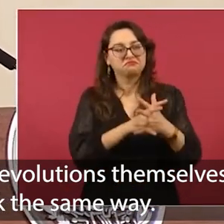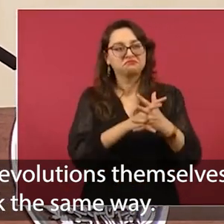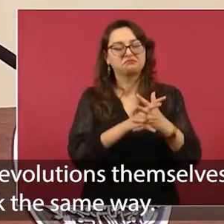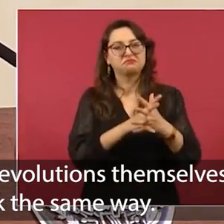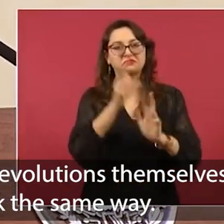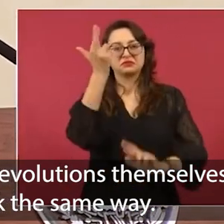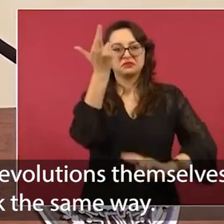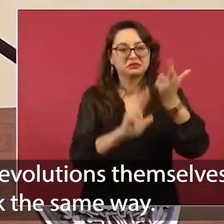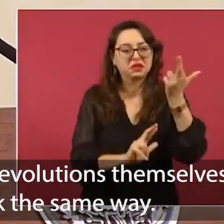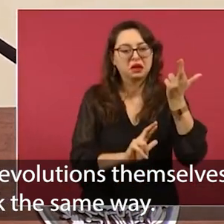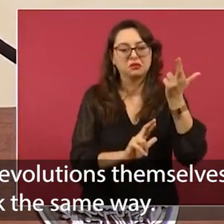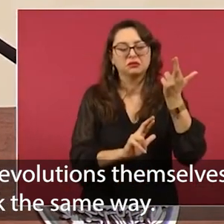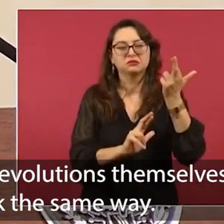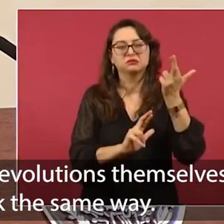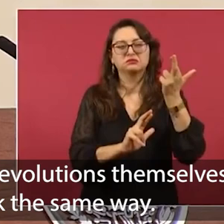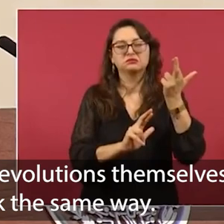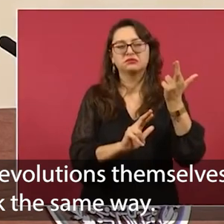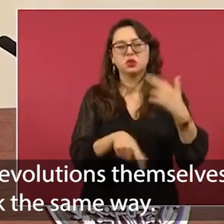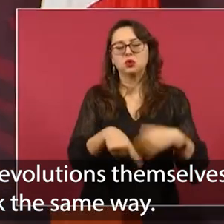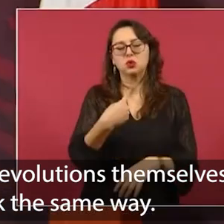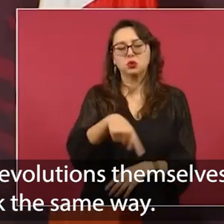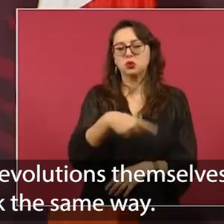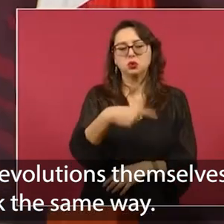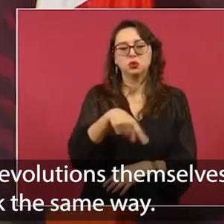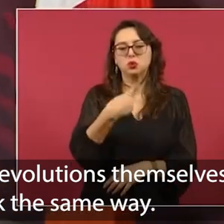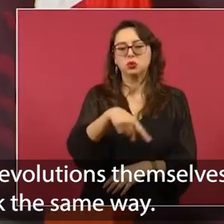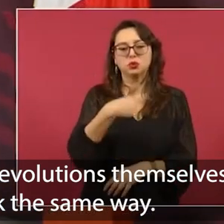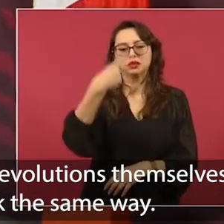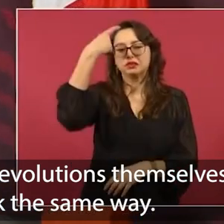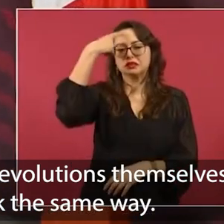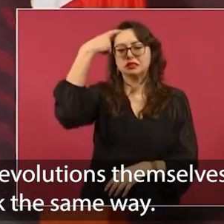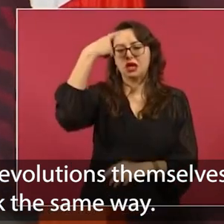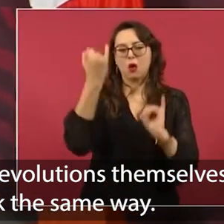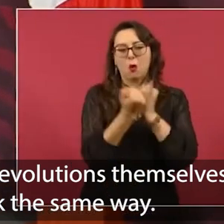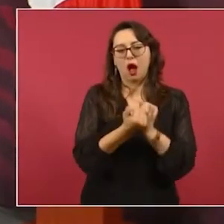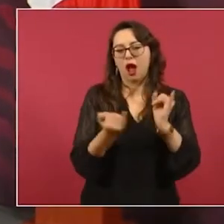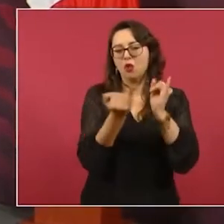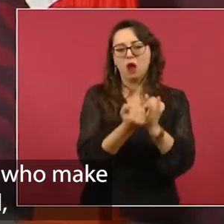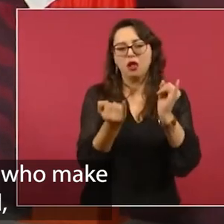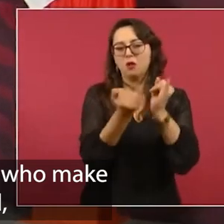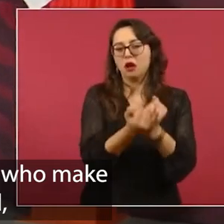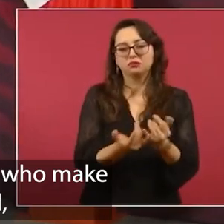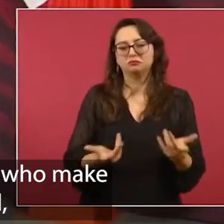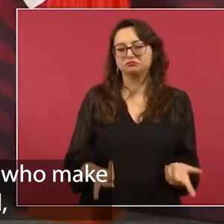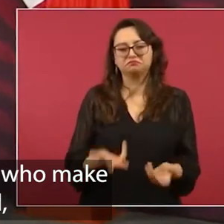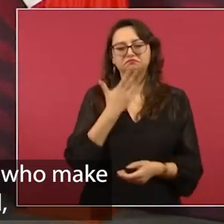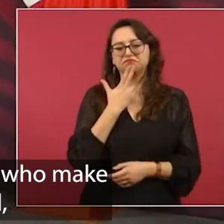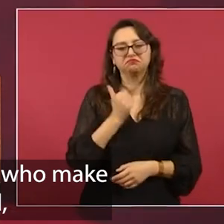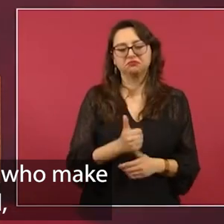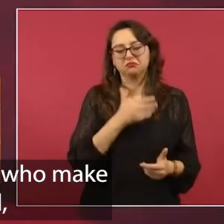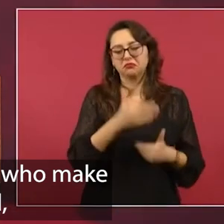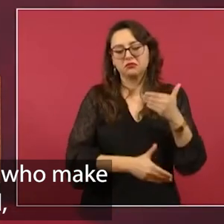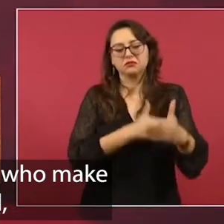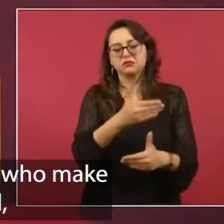Porque puede llevarse a cabo una revolución y la gente sigue pensando igual y por eso fracasan